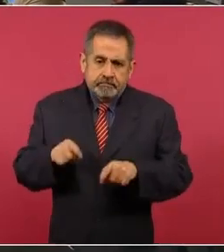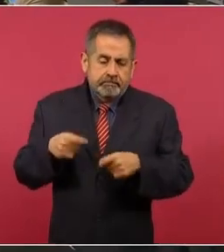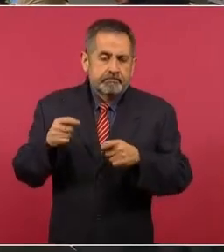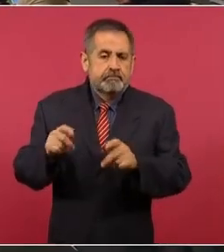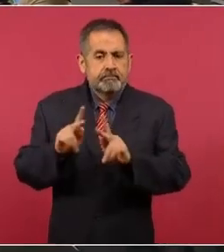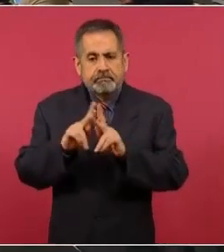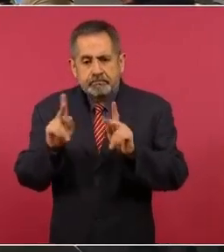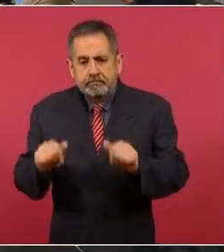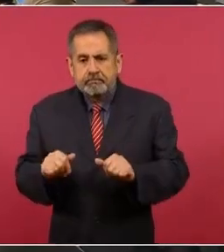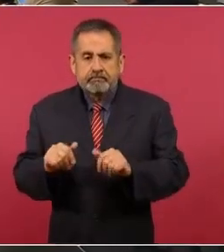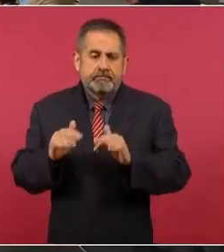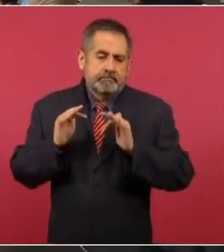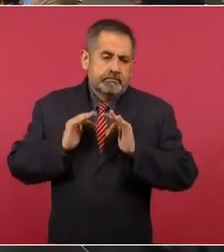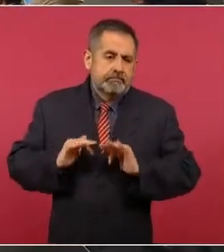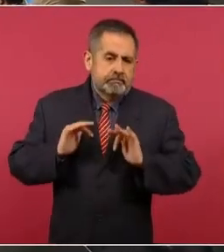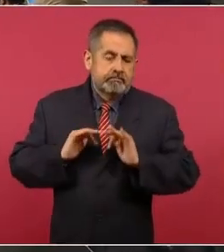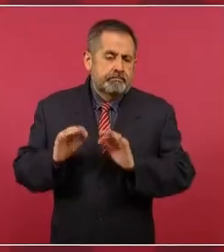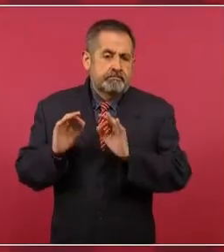paz, la tranquilidad.